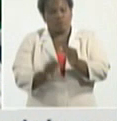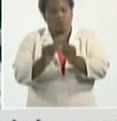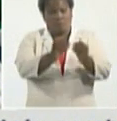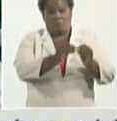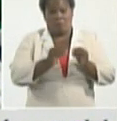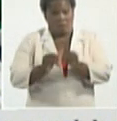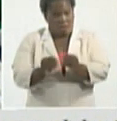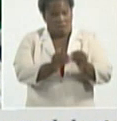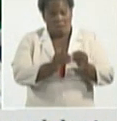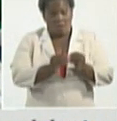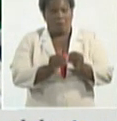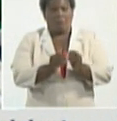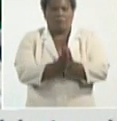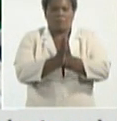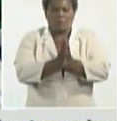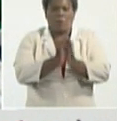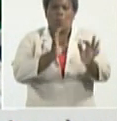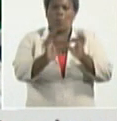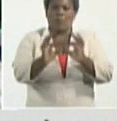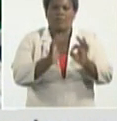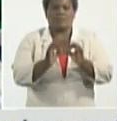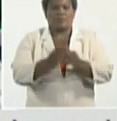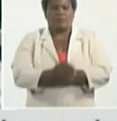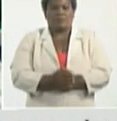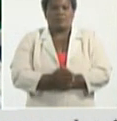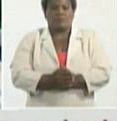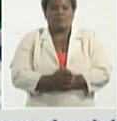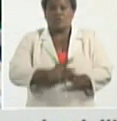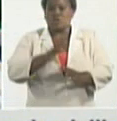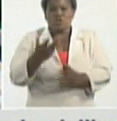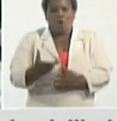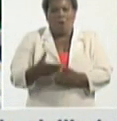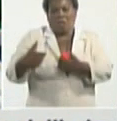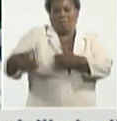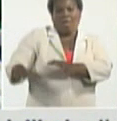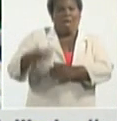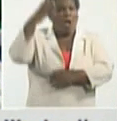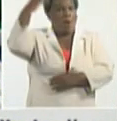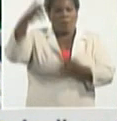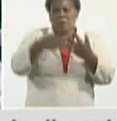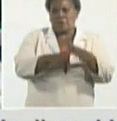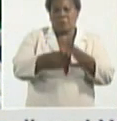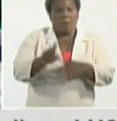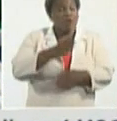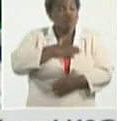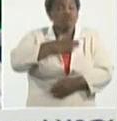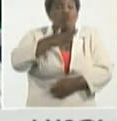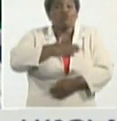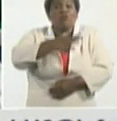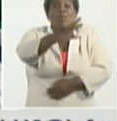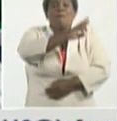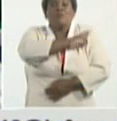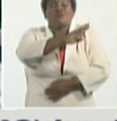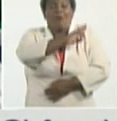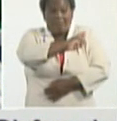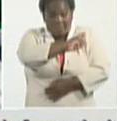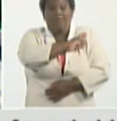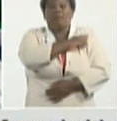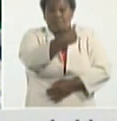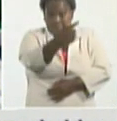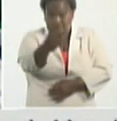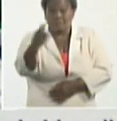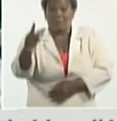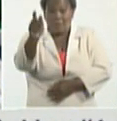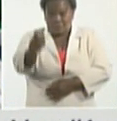reitero no todo se le puede dejar a que el Estado lo resuelva tenemos nuestra propia responsabilidad